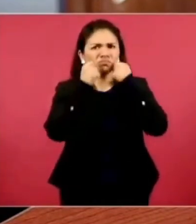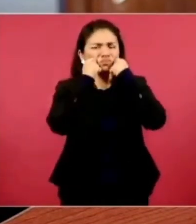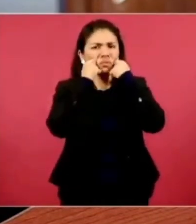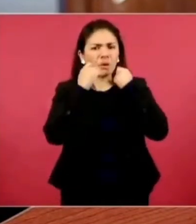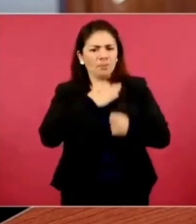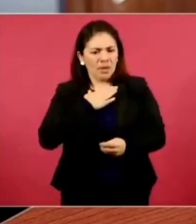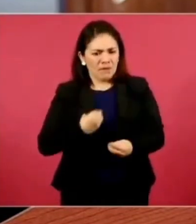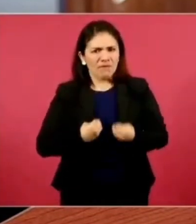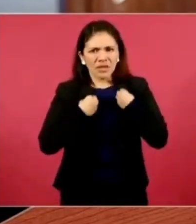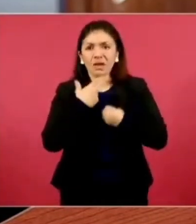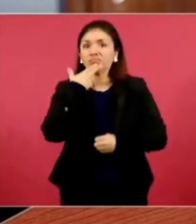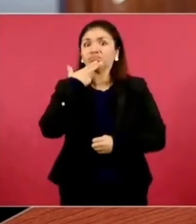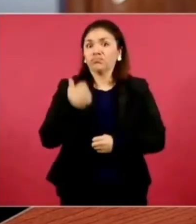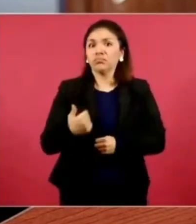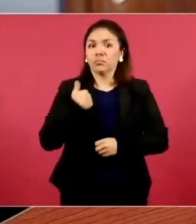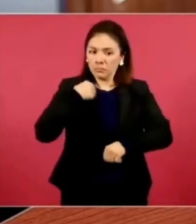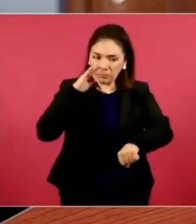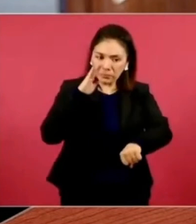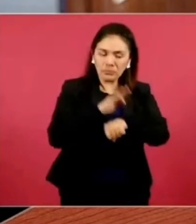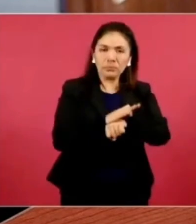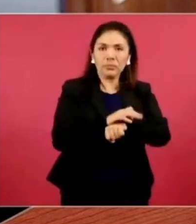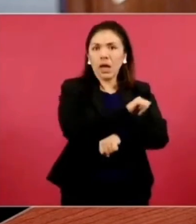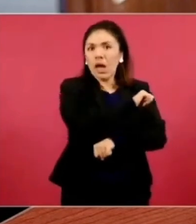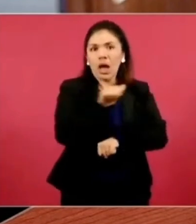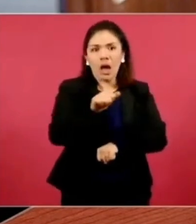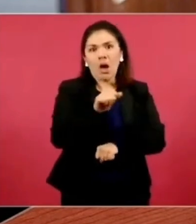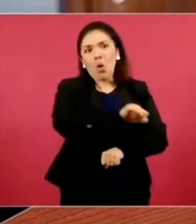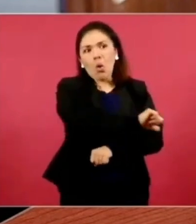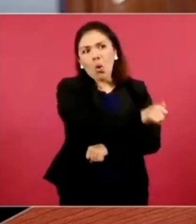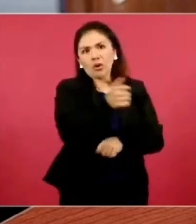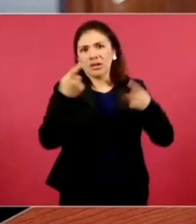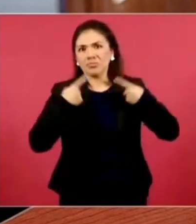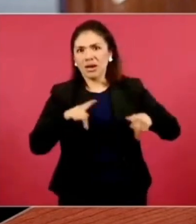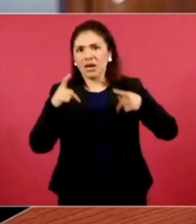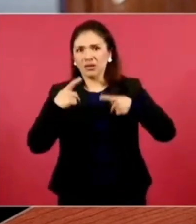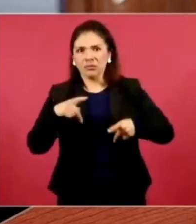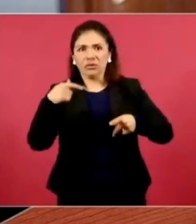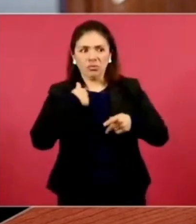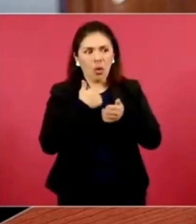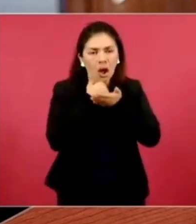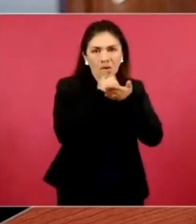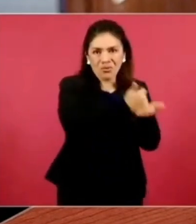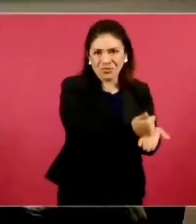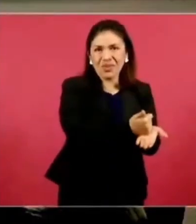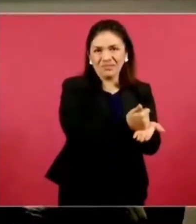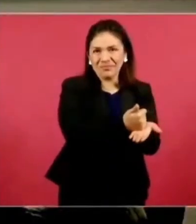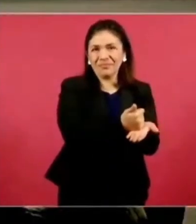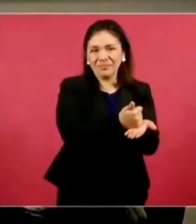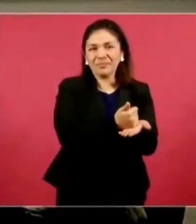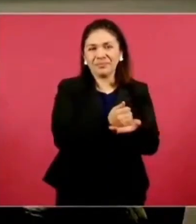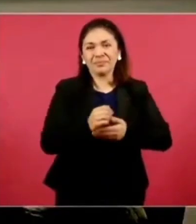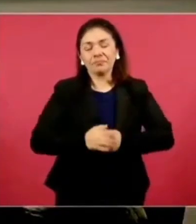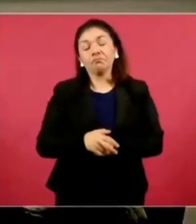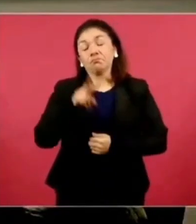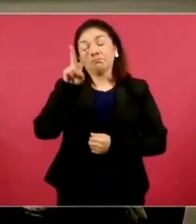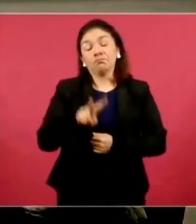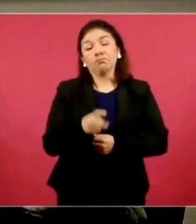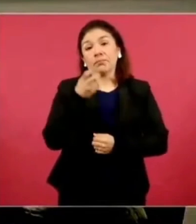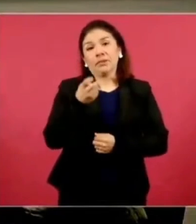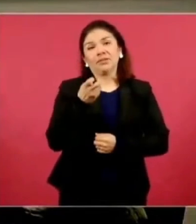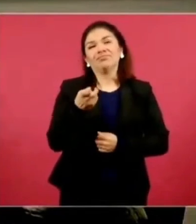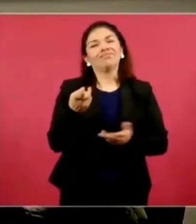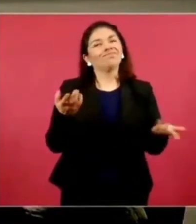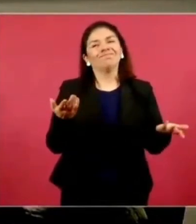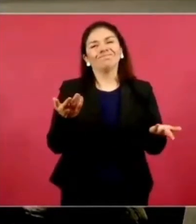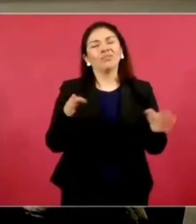vida para proteger la vida de los demás. Entonces, es muy irresponsable